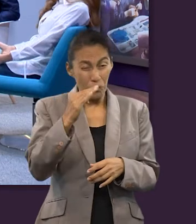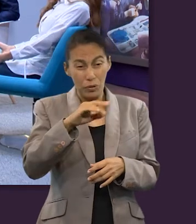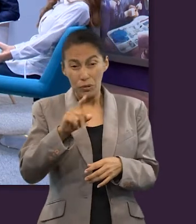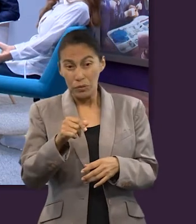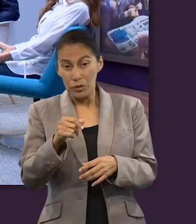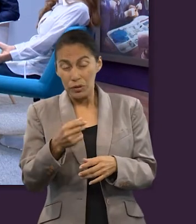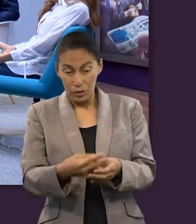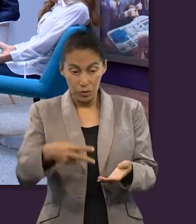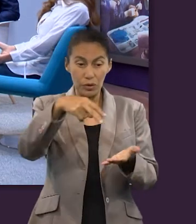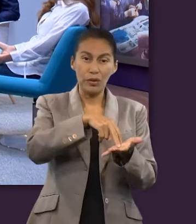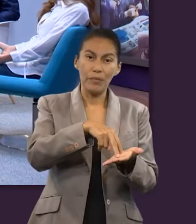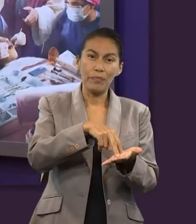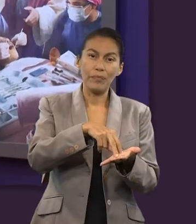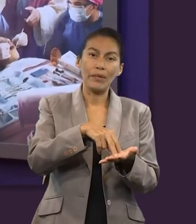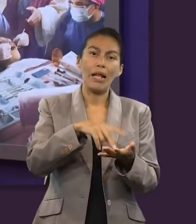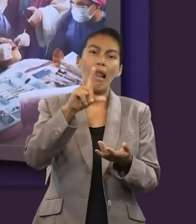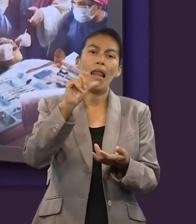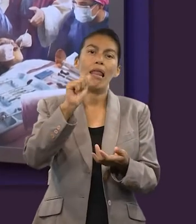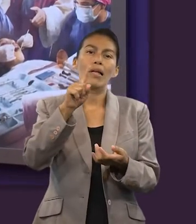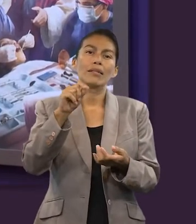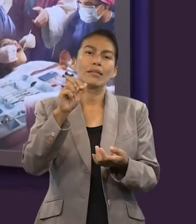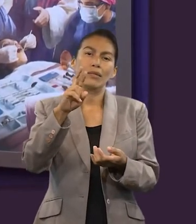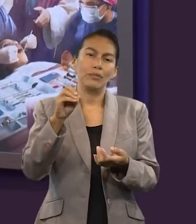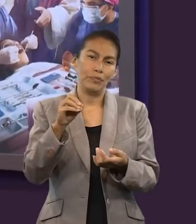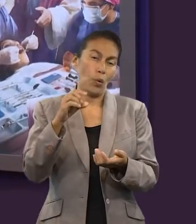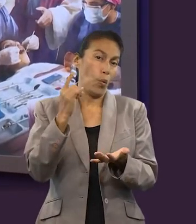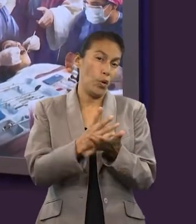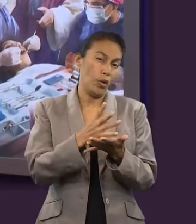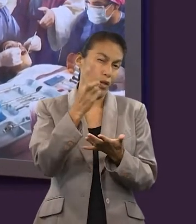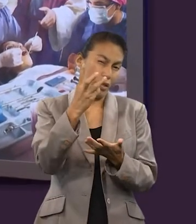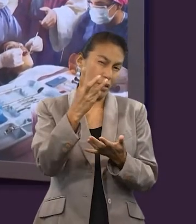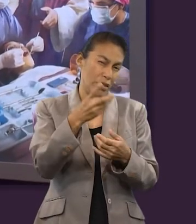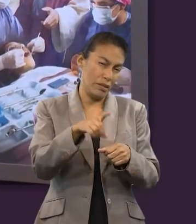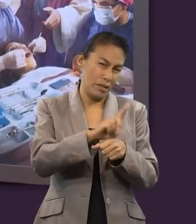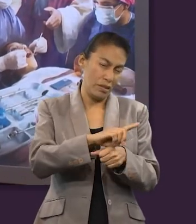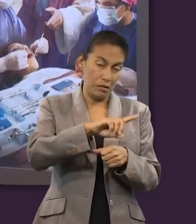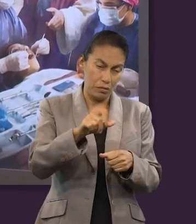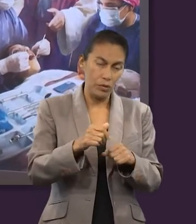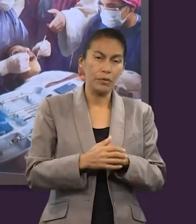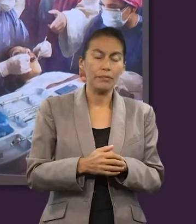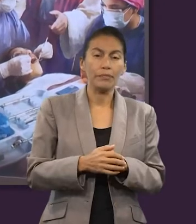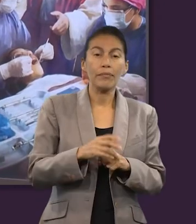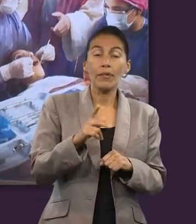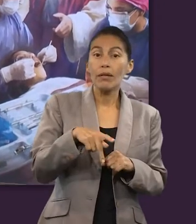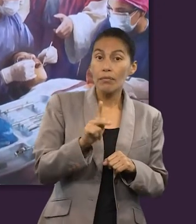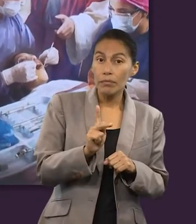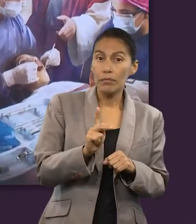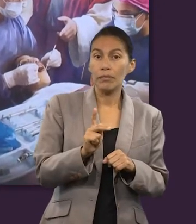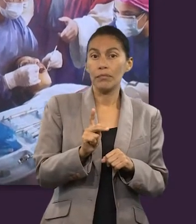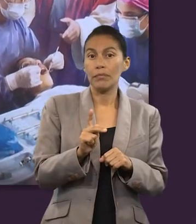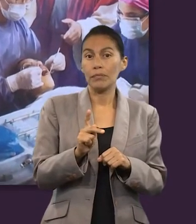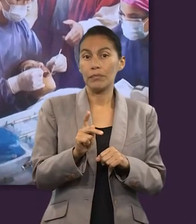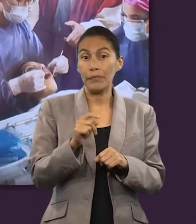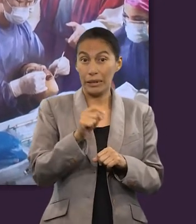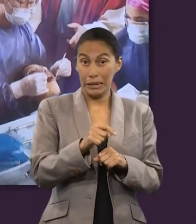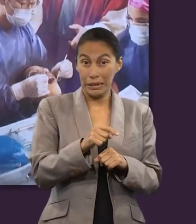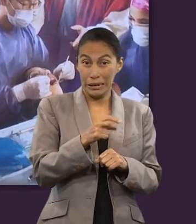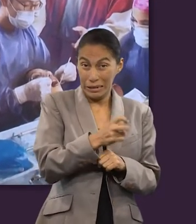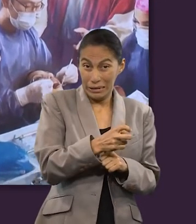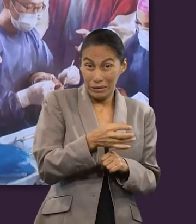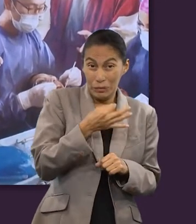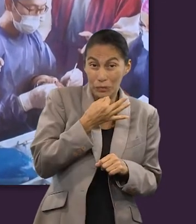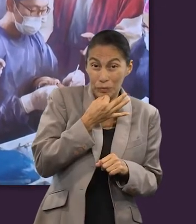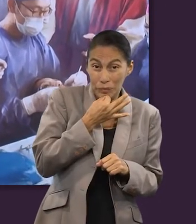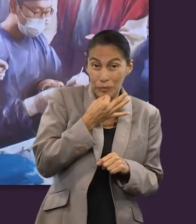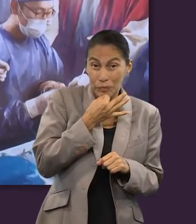fue la de Lázaro. Y eso fue solamente tres días. Sin embargo, la resurrección que